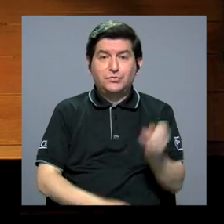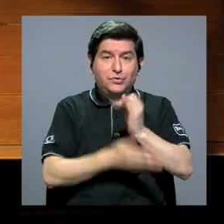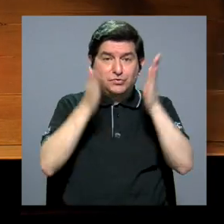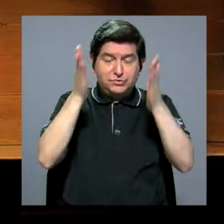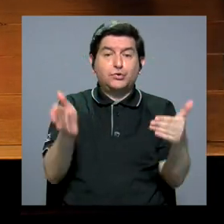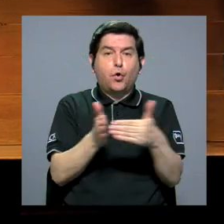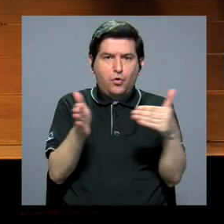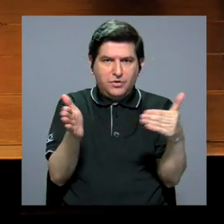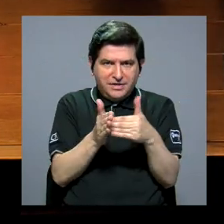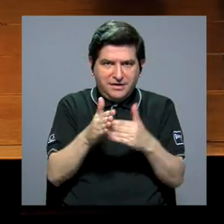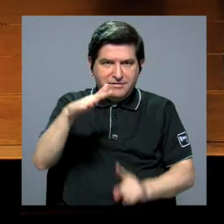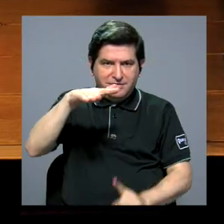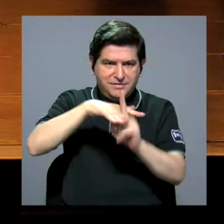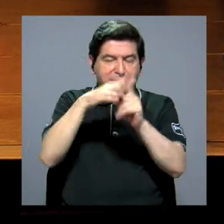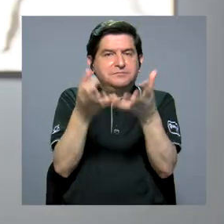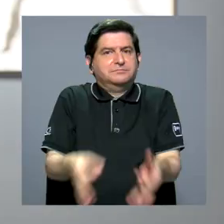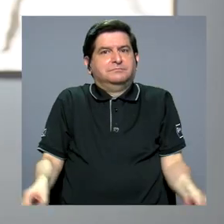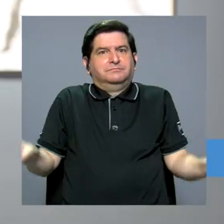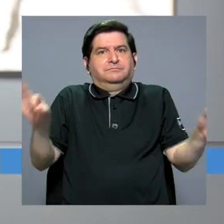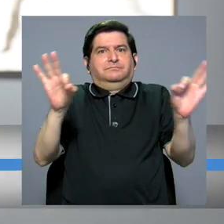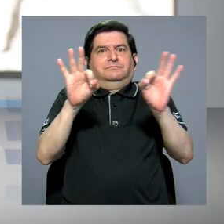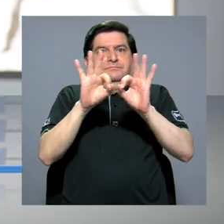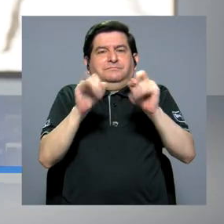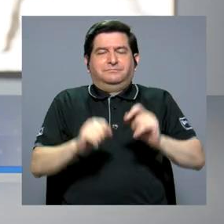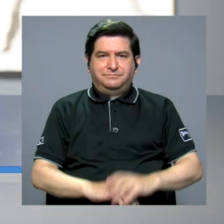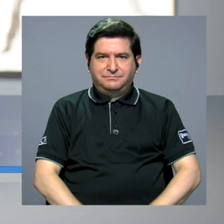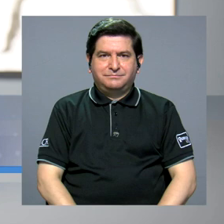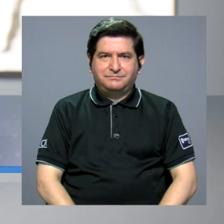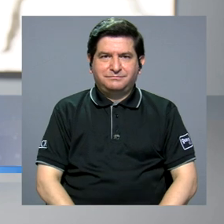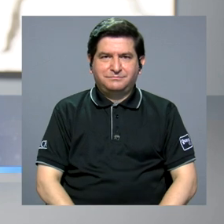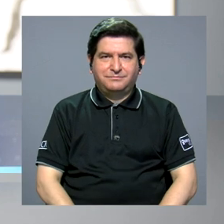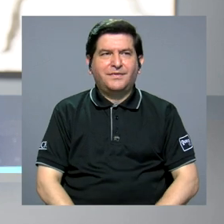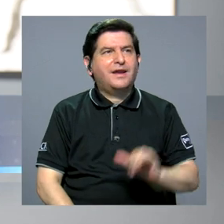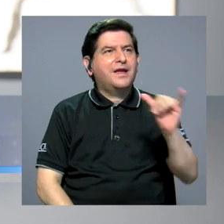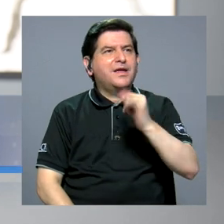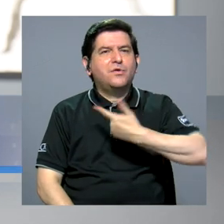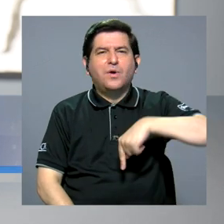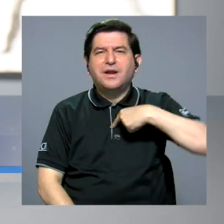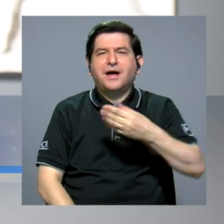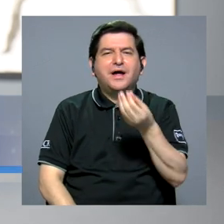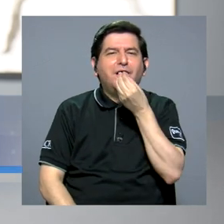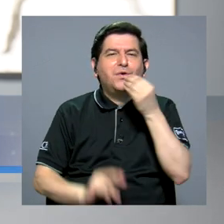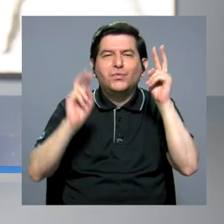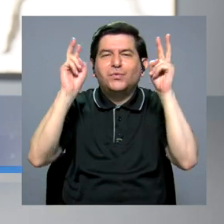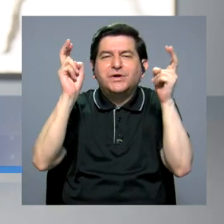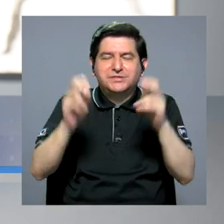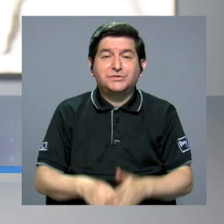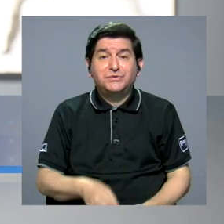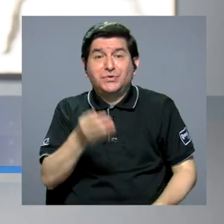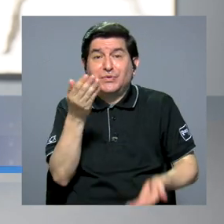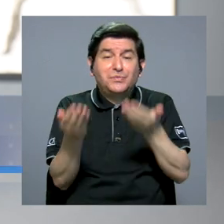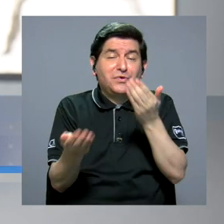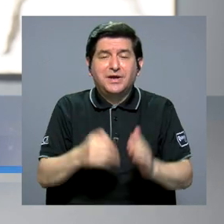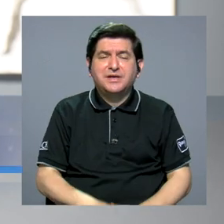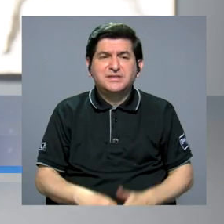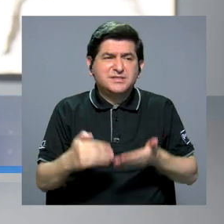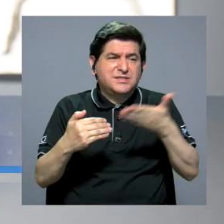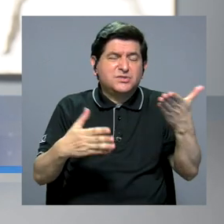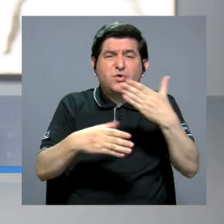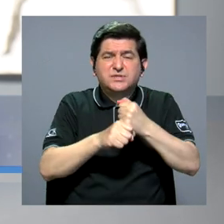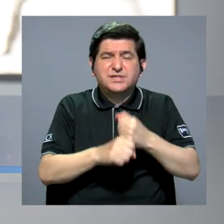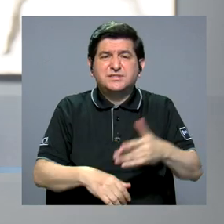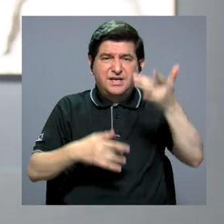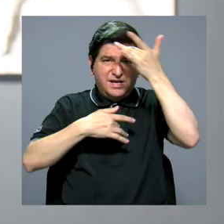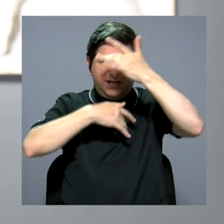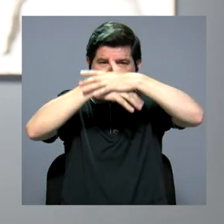es fundamental. Es como nuestro alimento porque de repente se crean cosas desde la pandemia,